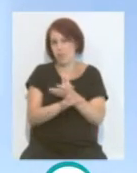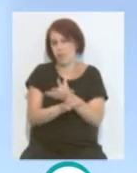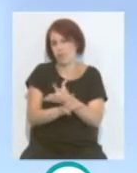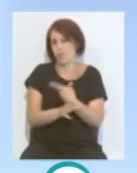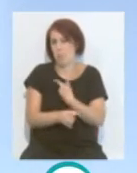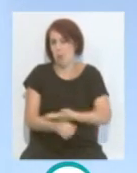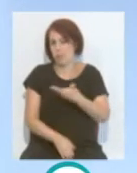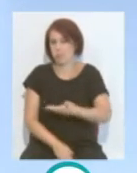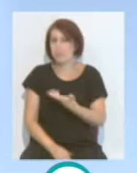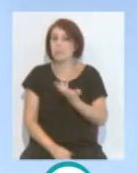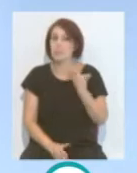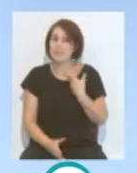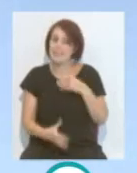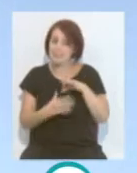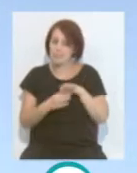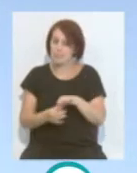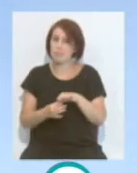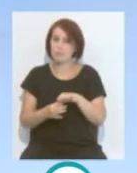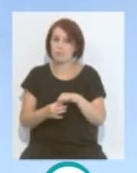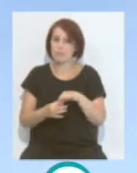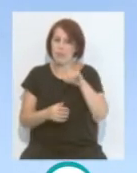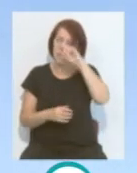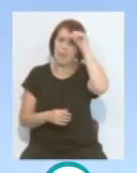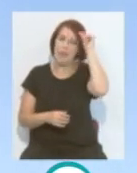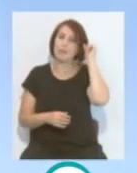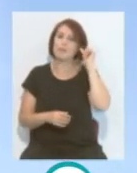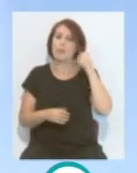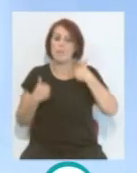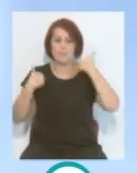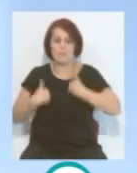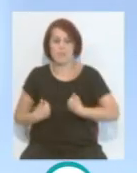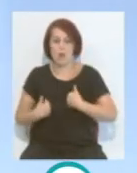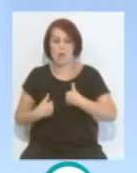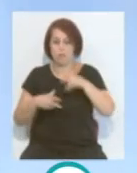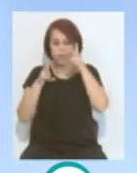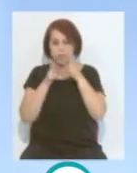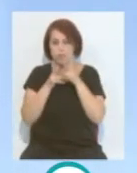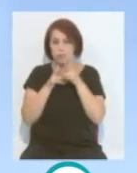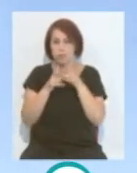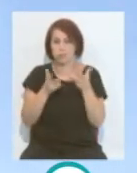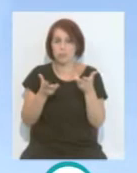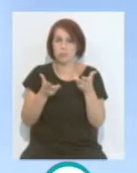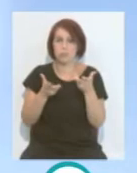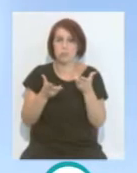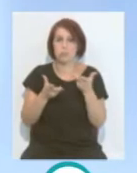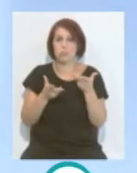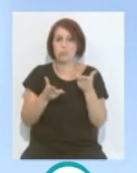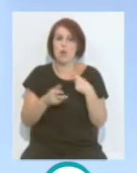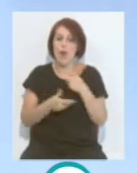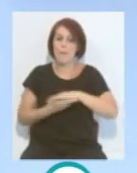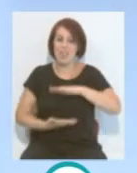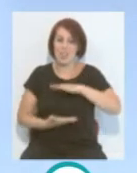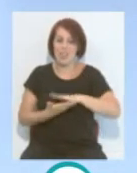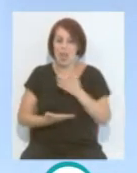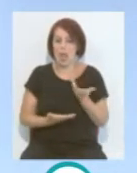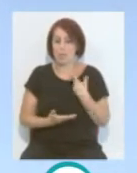grande, bastante amplio. Por lo tanto, casa en ese aspecto con Cervera. Tiene un físico privilegiado, tiene una capacidad